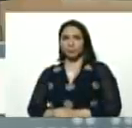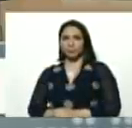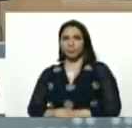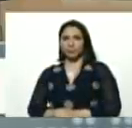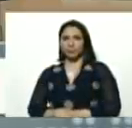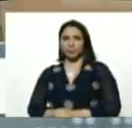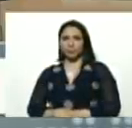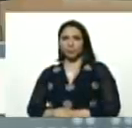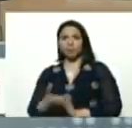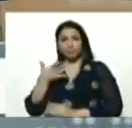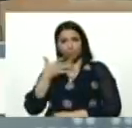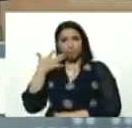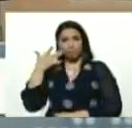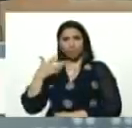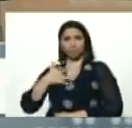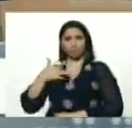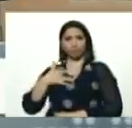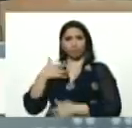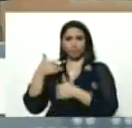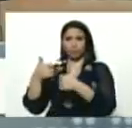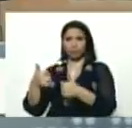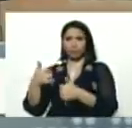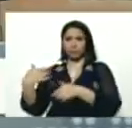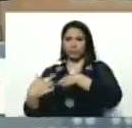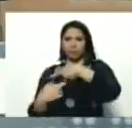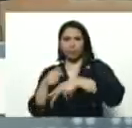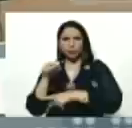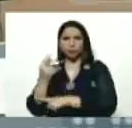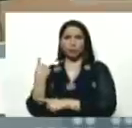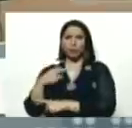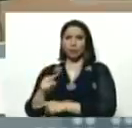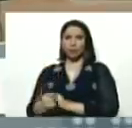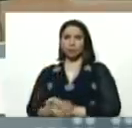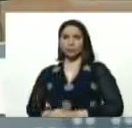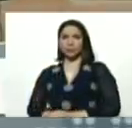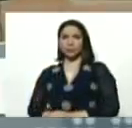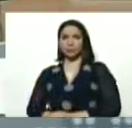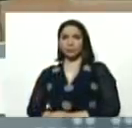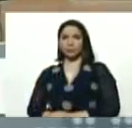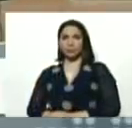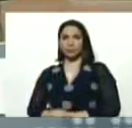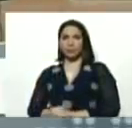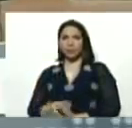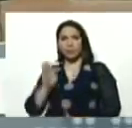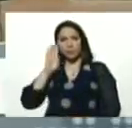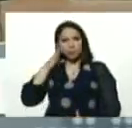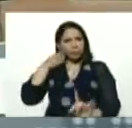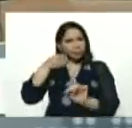y además, muy orgulloso, de que la revolución, tenga, una dirección colectiva,